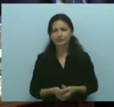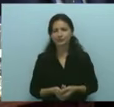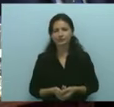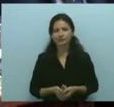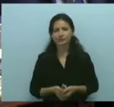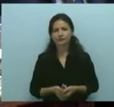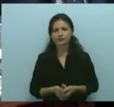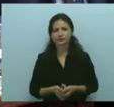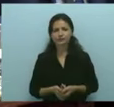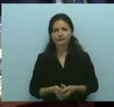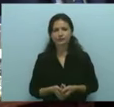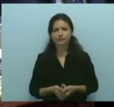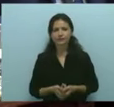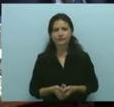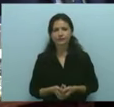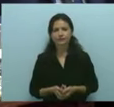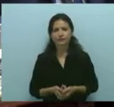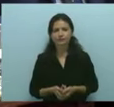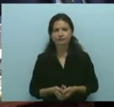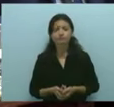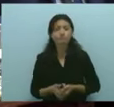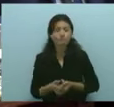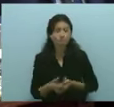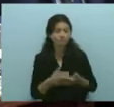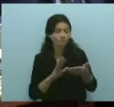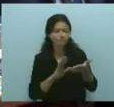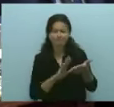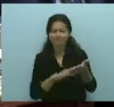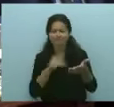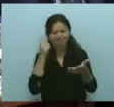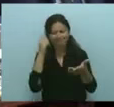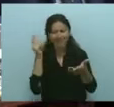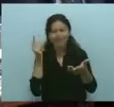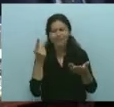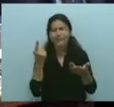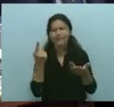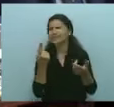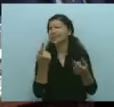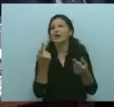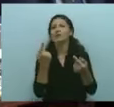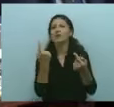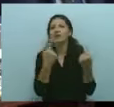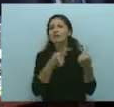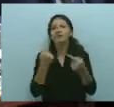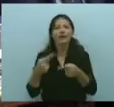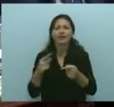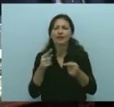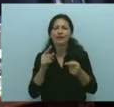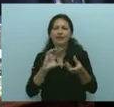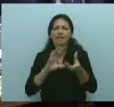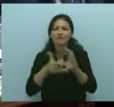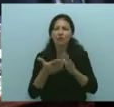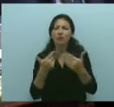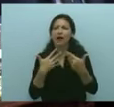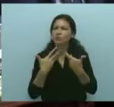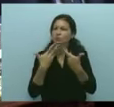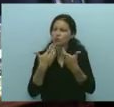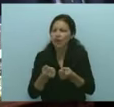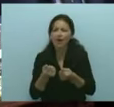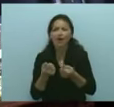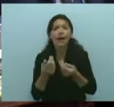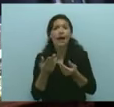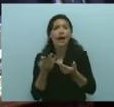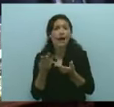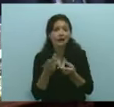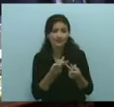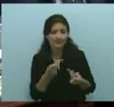situaciones. Creemos que es una buena decisión, que esto también cambia parámetros que van a significar ahorros en el